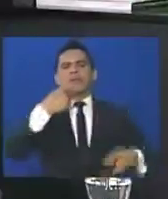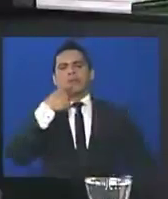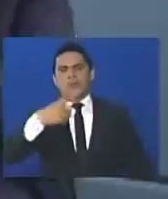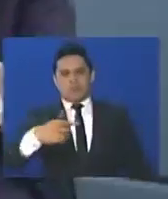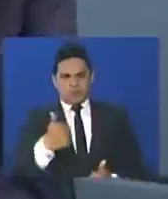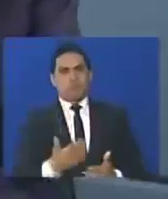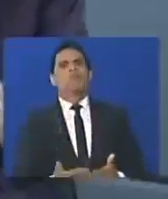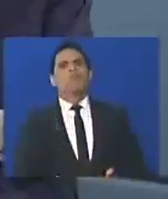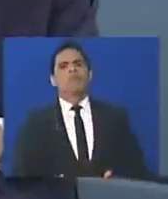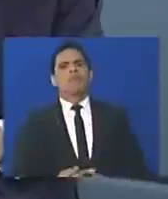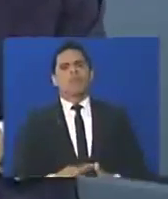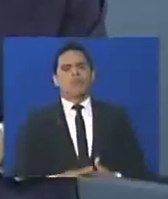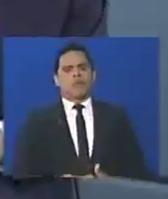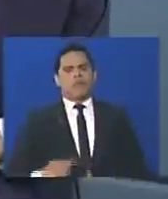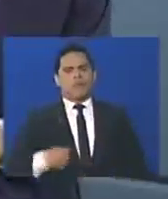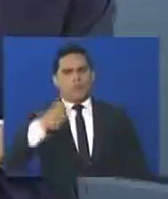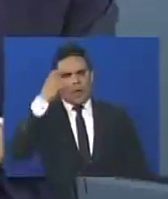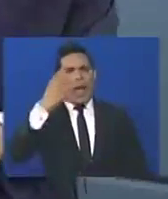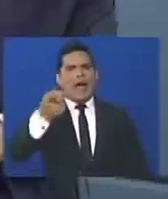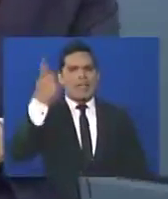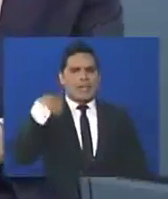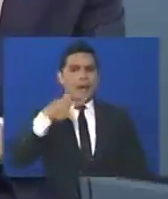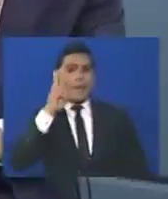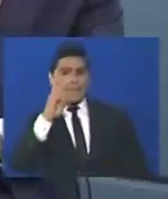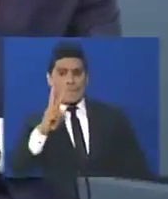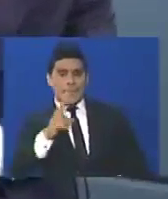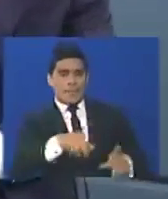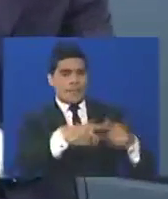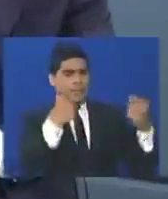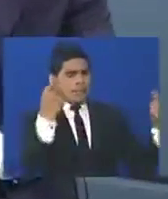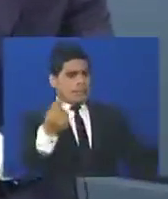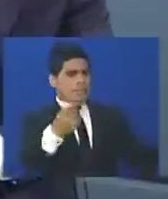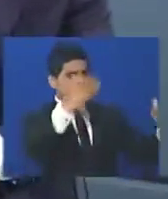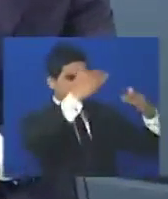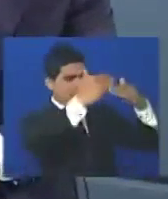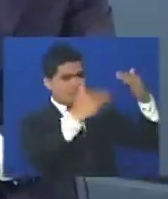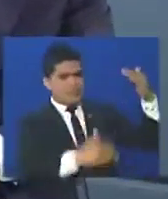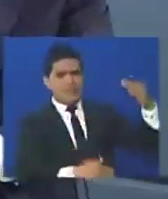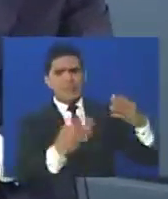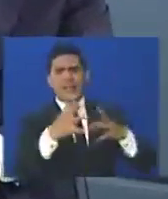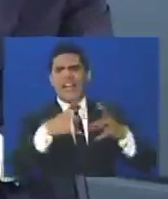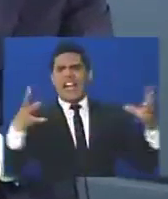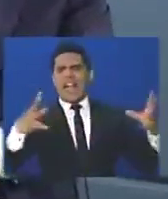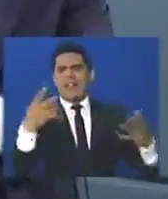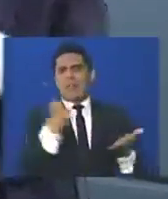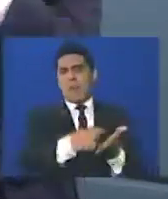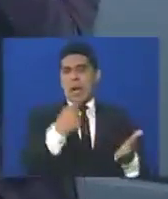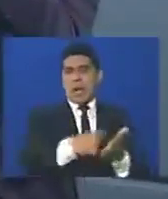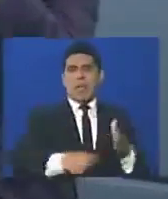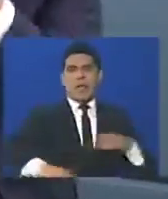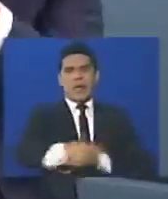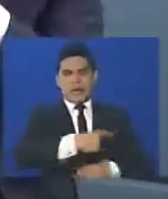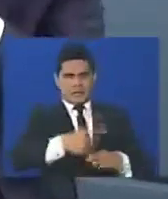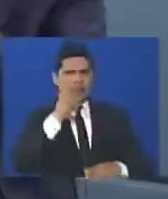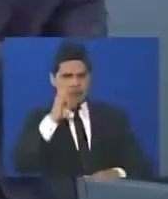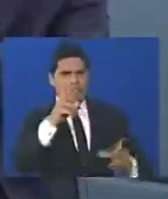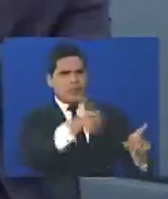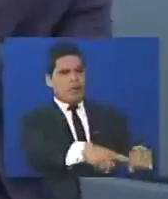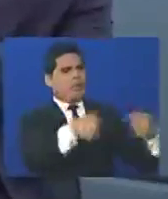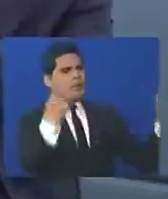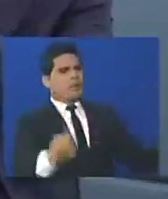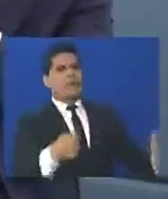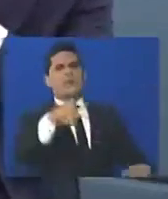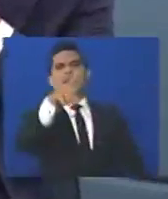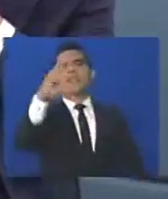levantó muchas expectativas, y ayer, por cierto, vi páginas pagadas a todo color en muchos medios con los 10